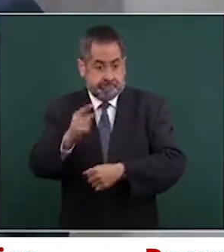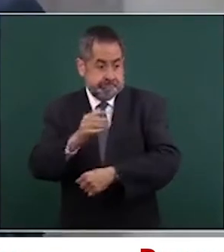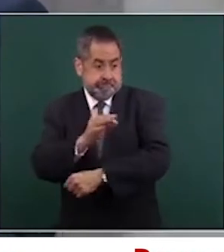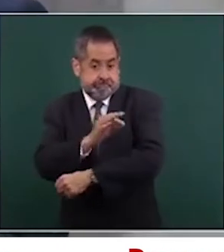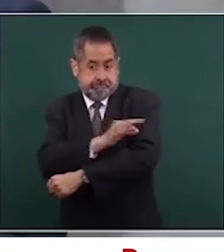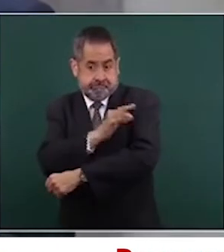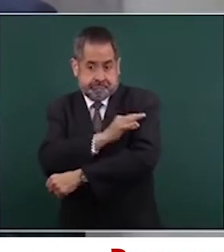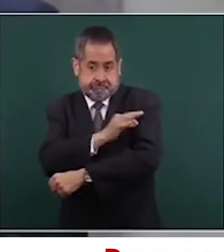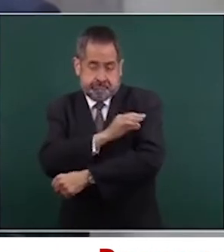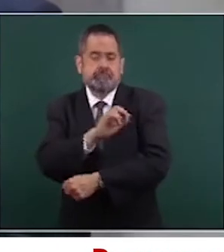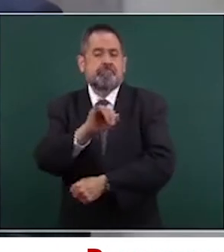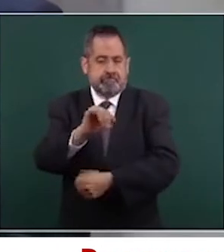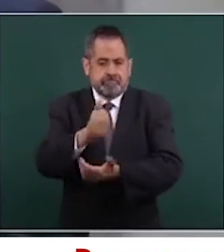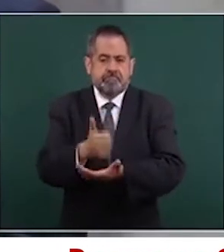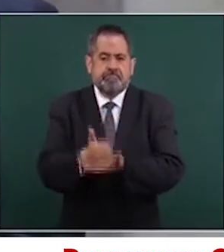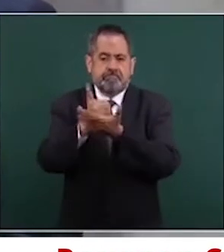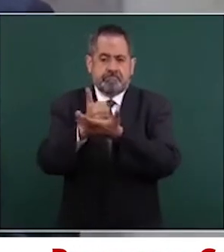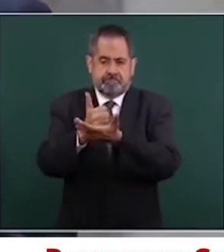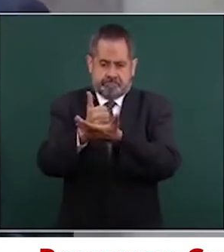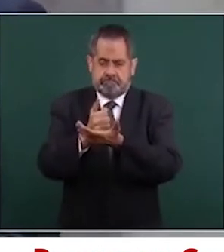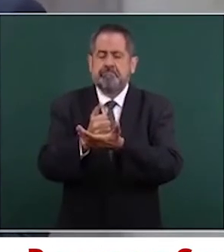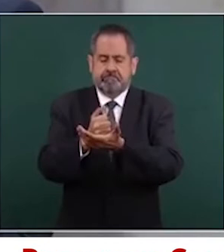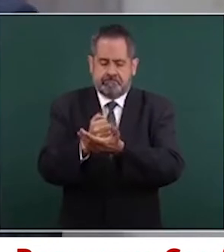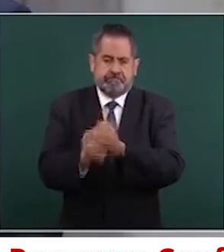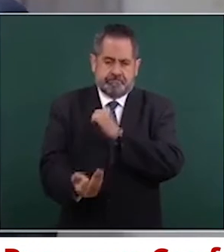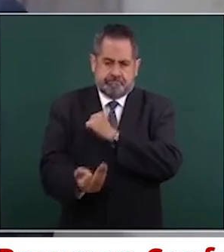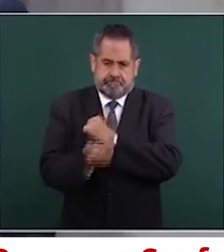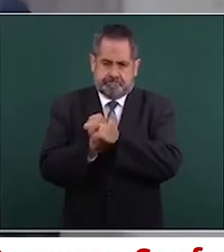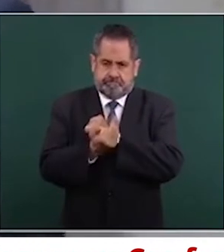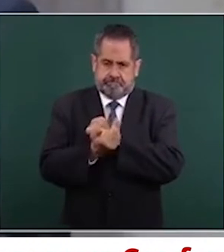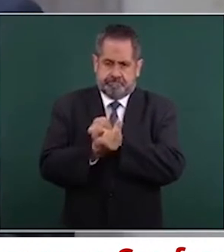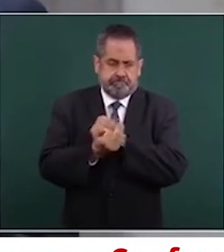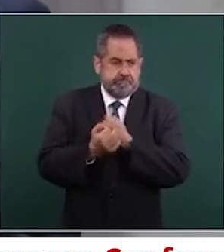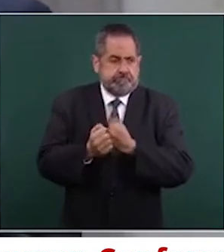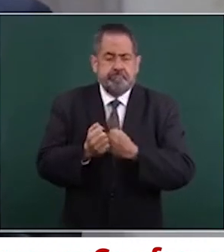ayuda y está aprobado.